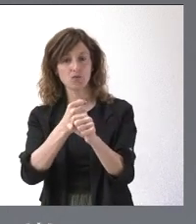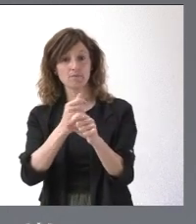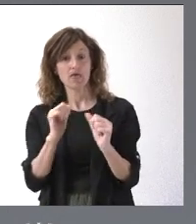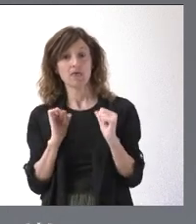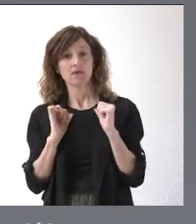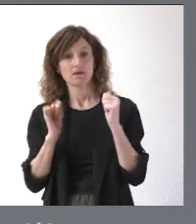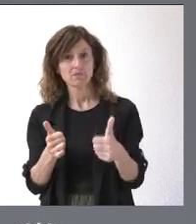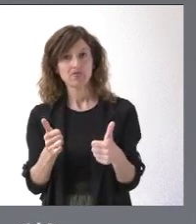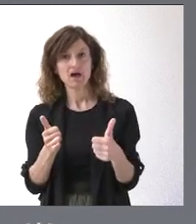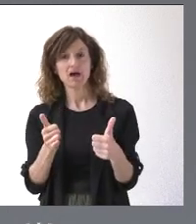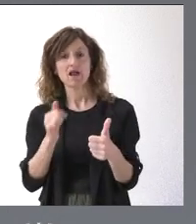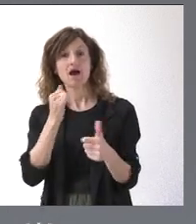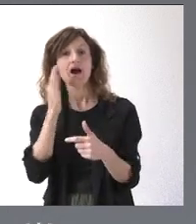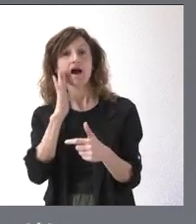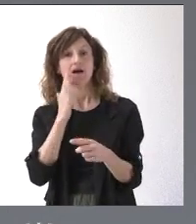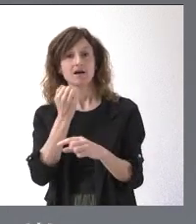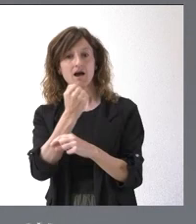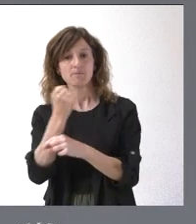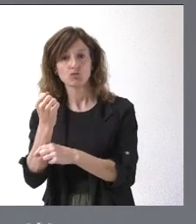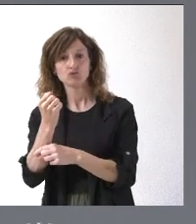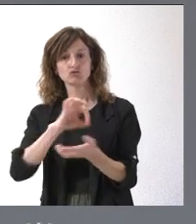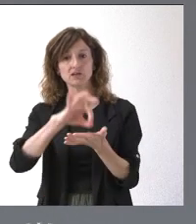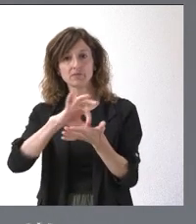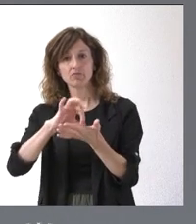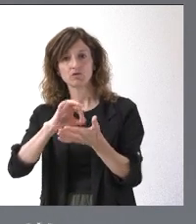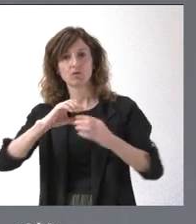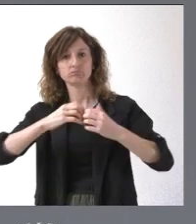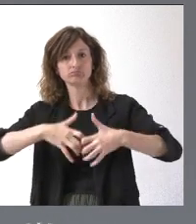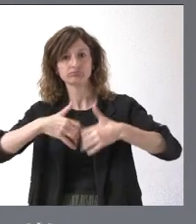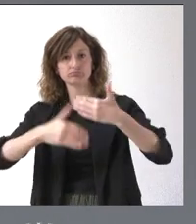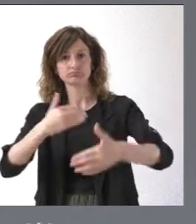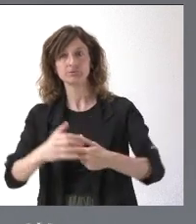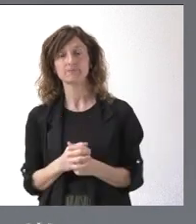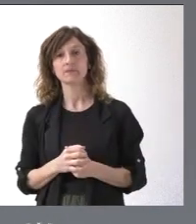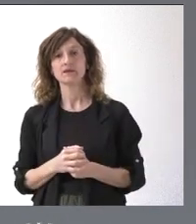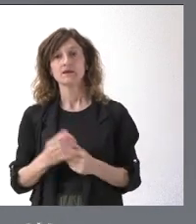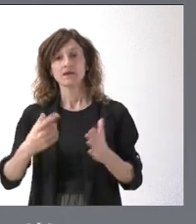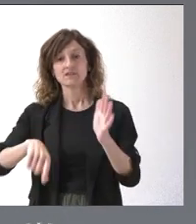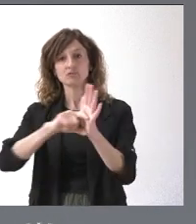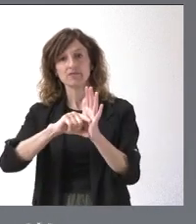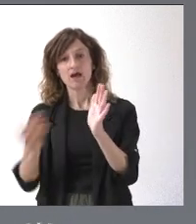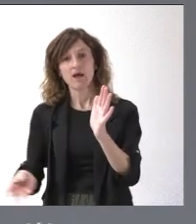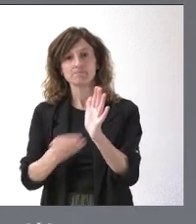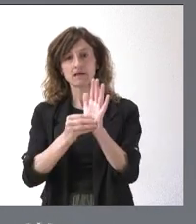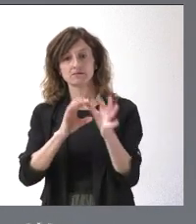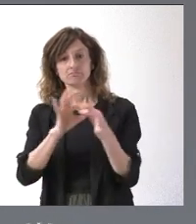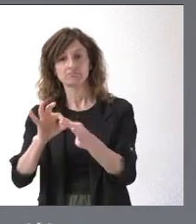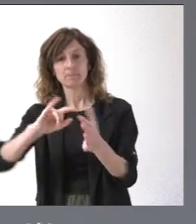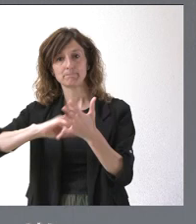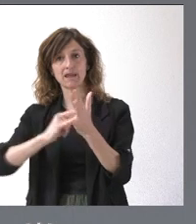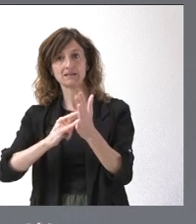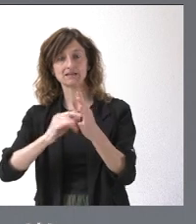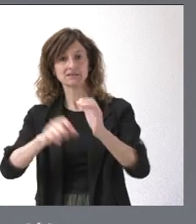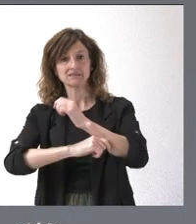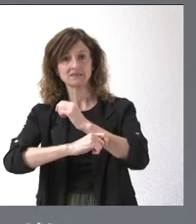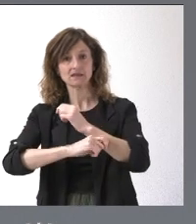marcha todos estos apoyos, todas estas prestaciones. Hay una disposición adicional vinculada al Plan Estratégico de